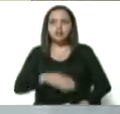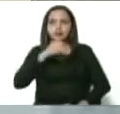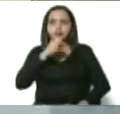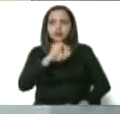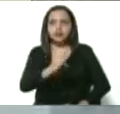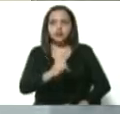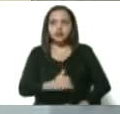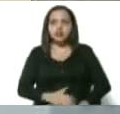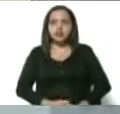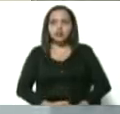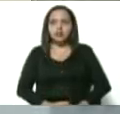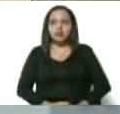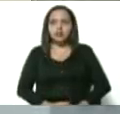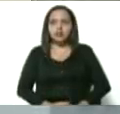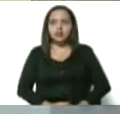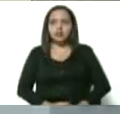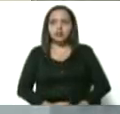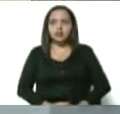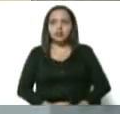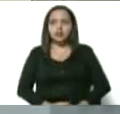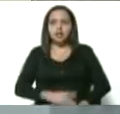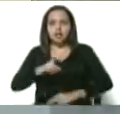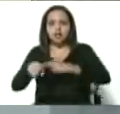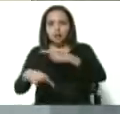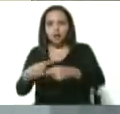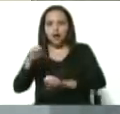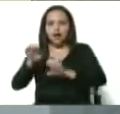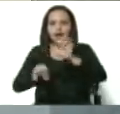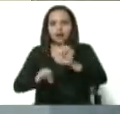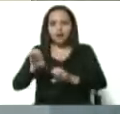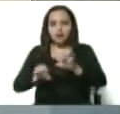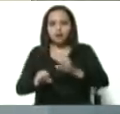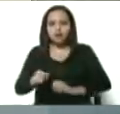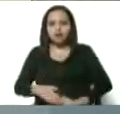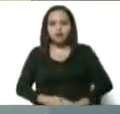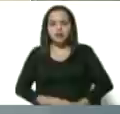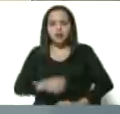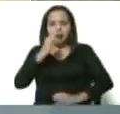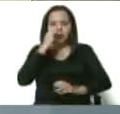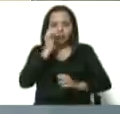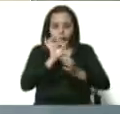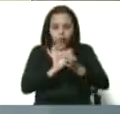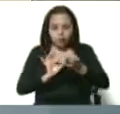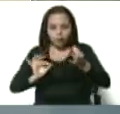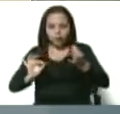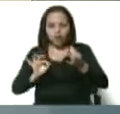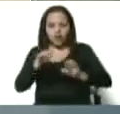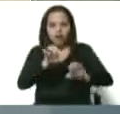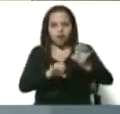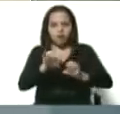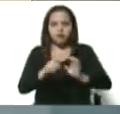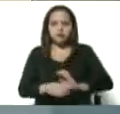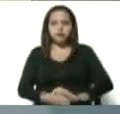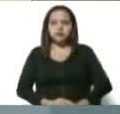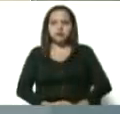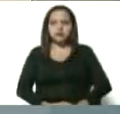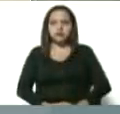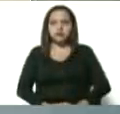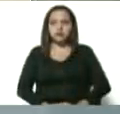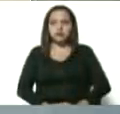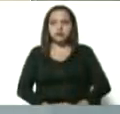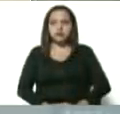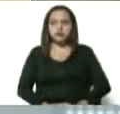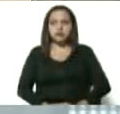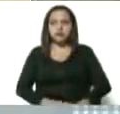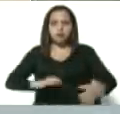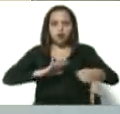informando que luego de hacerse los exámenes del PCR, PCR, la prueba molecular para el